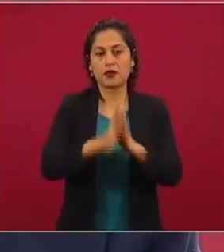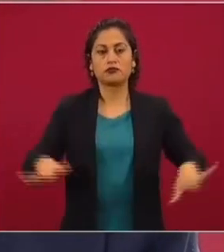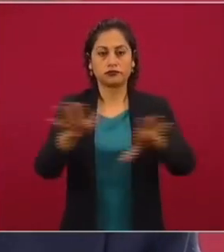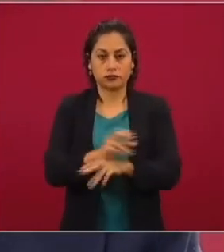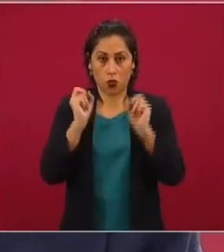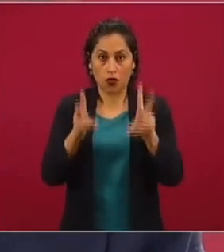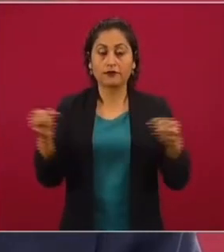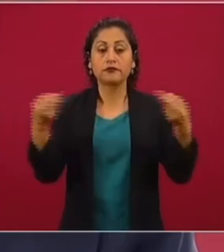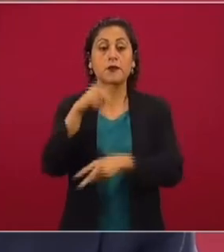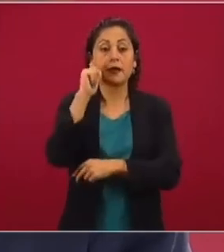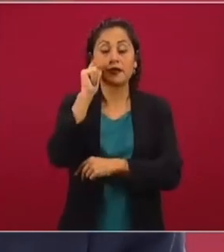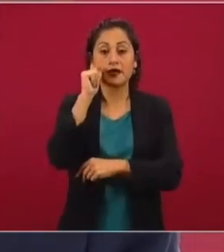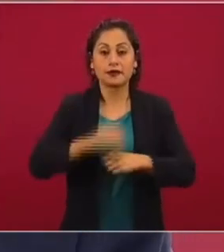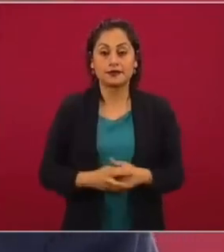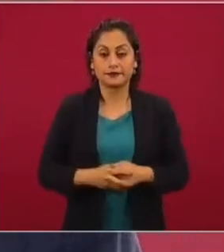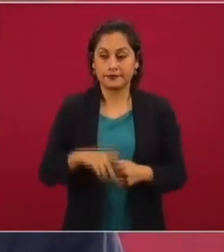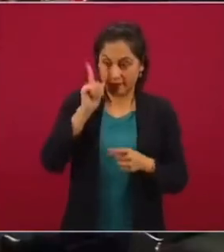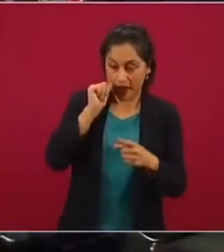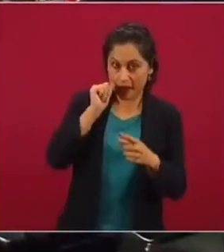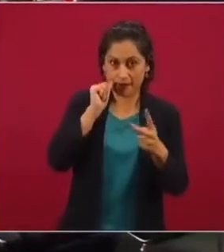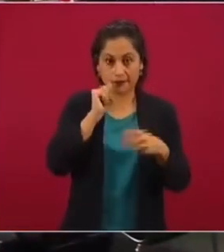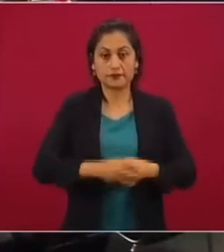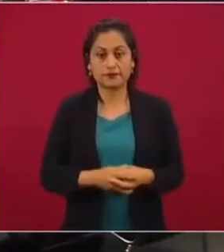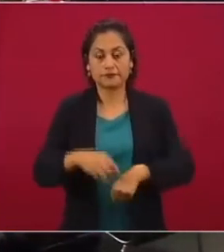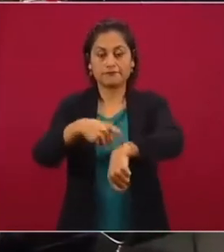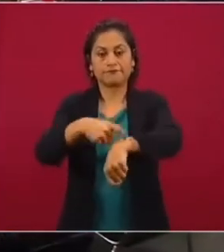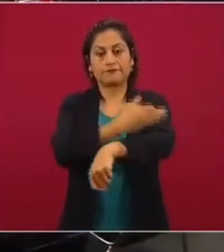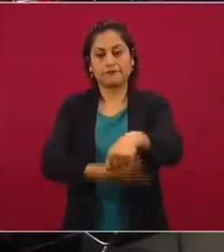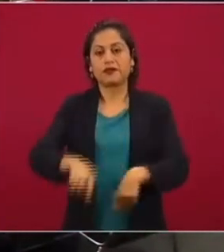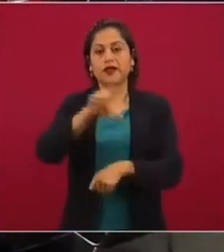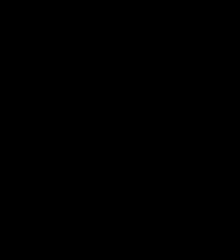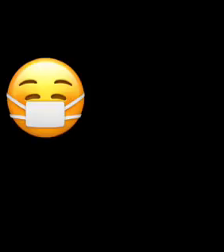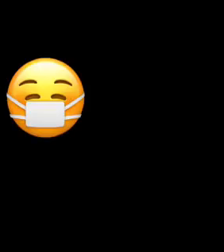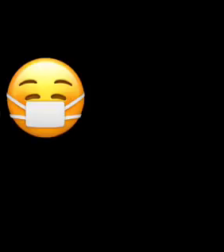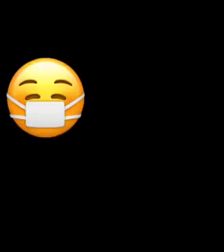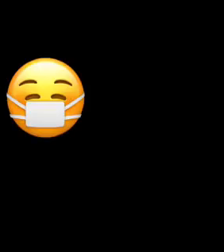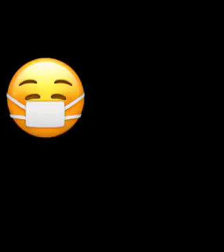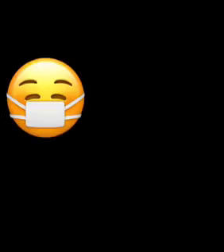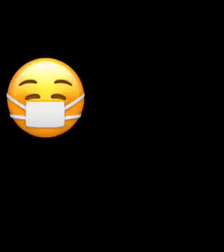nos vemos mañana. Mañana. Ya es muy tarde, luego nos lo reclaman.